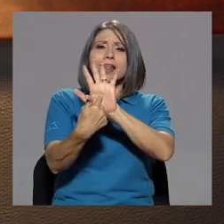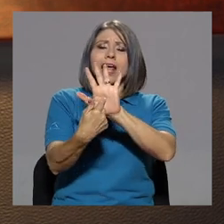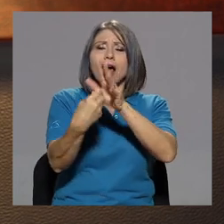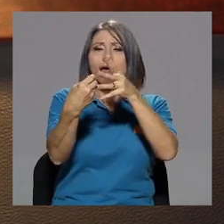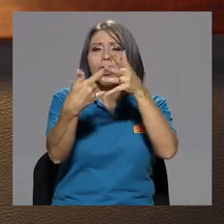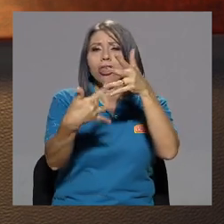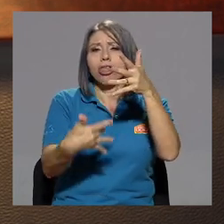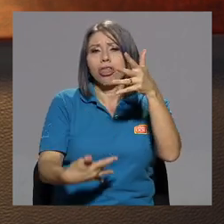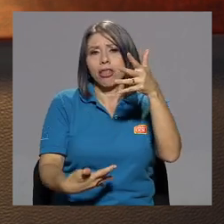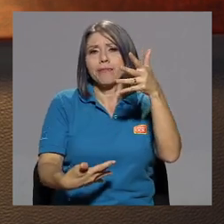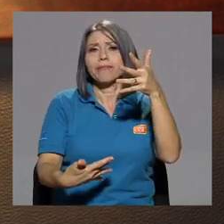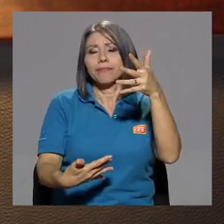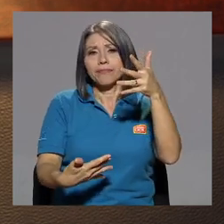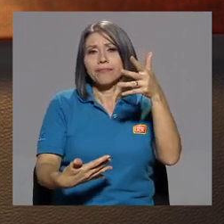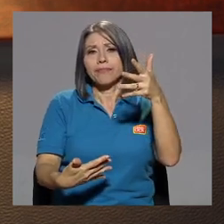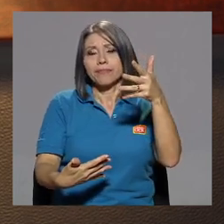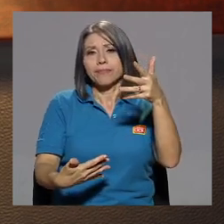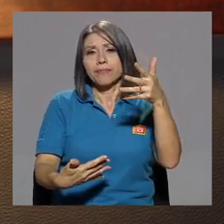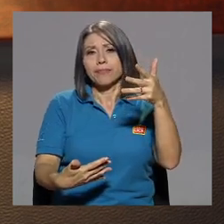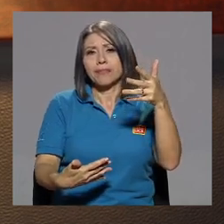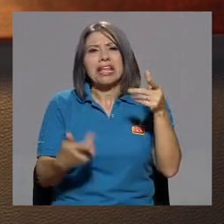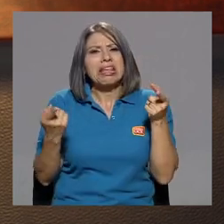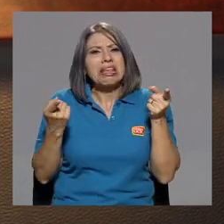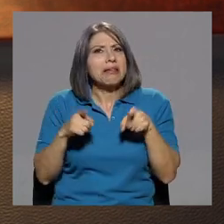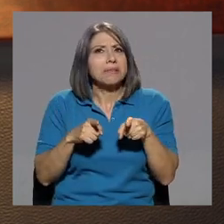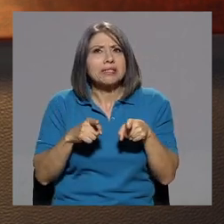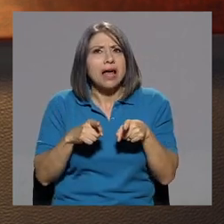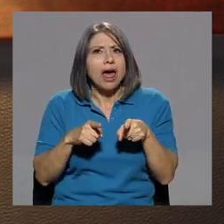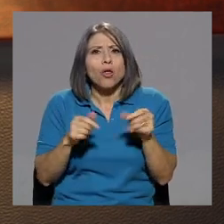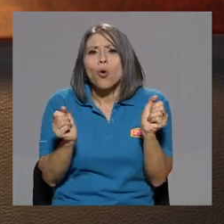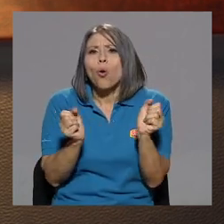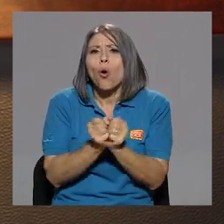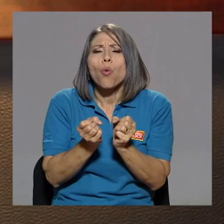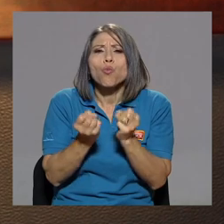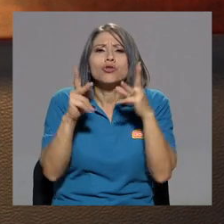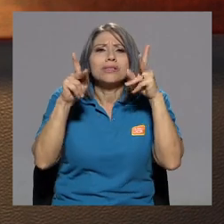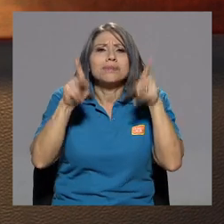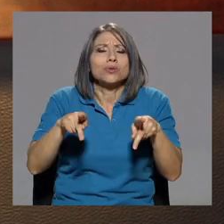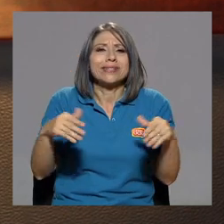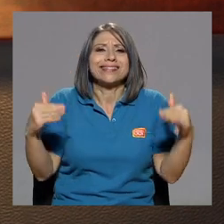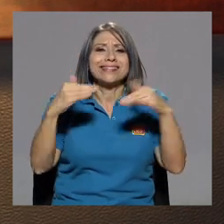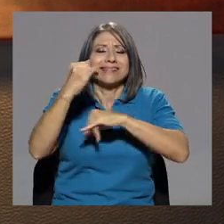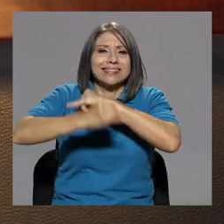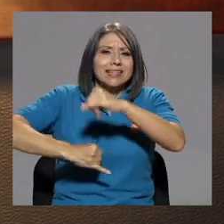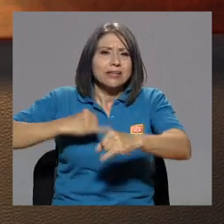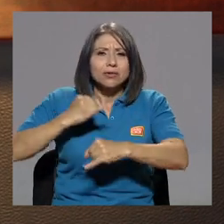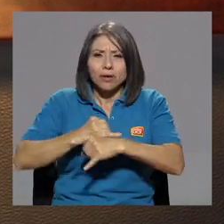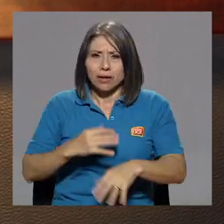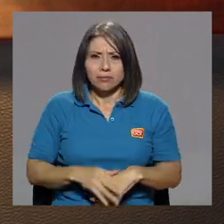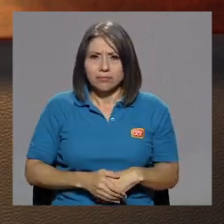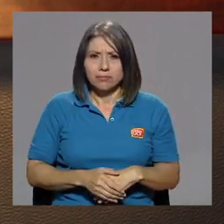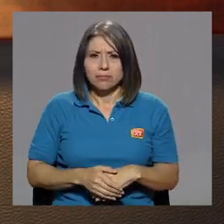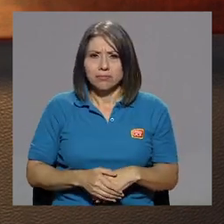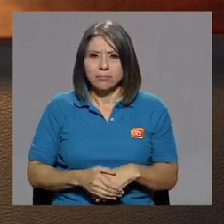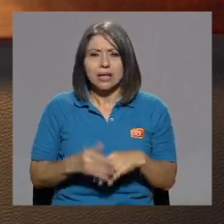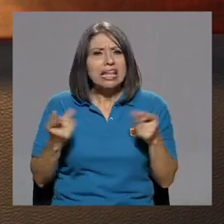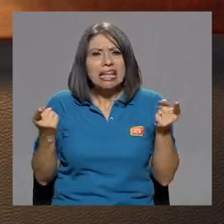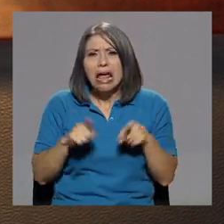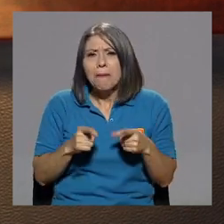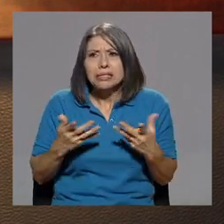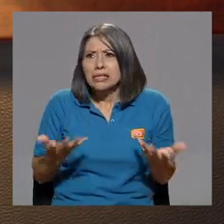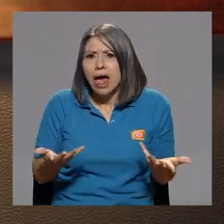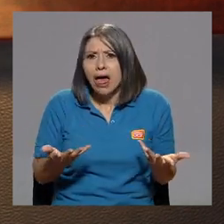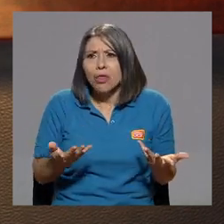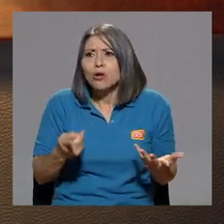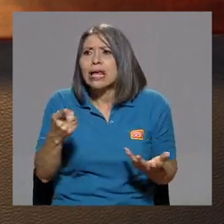un montón de cosas. ¿Qué ha pasado con muchos internacionales? ¿Qué ha pasado que